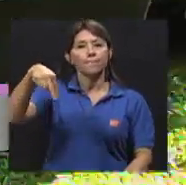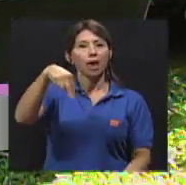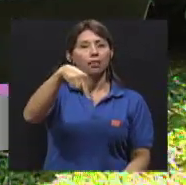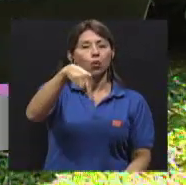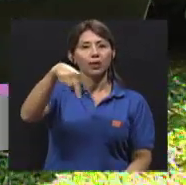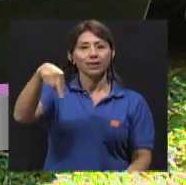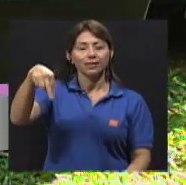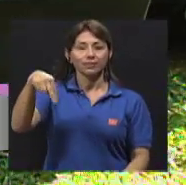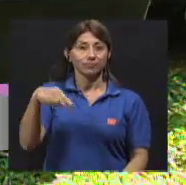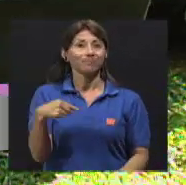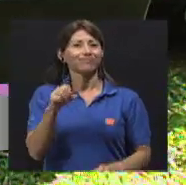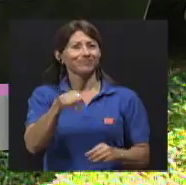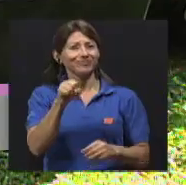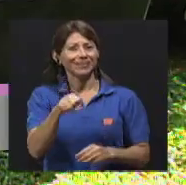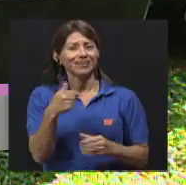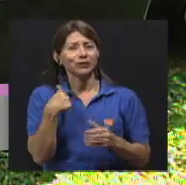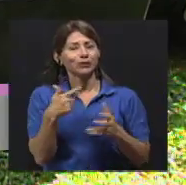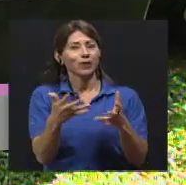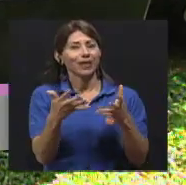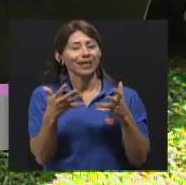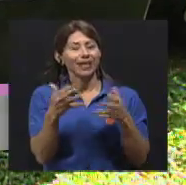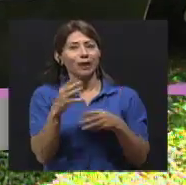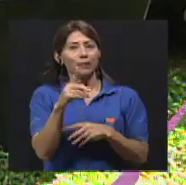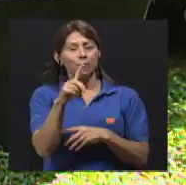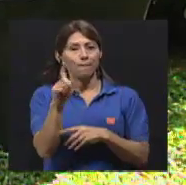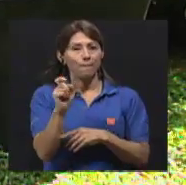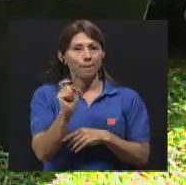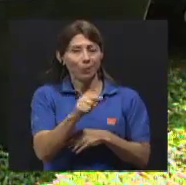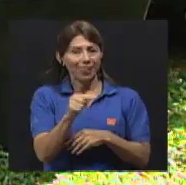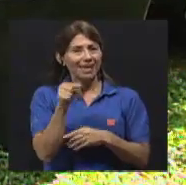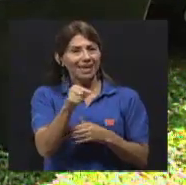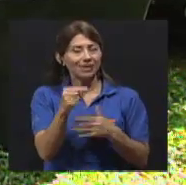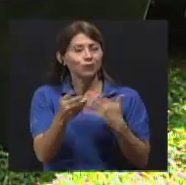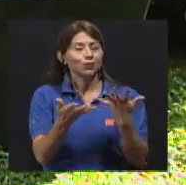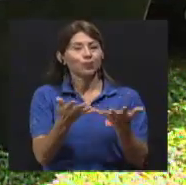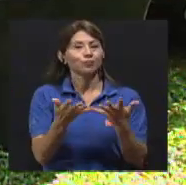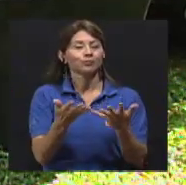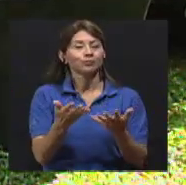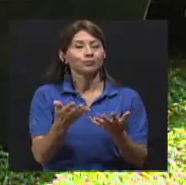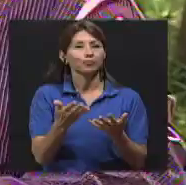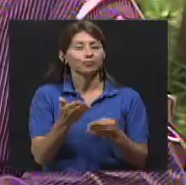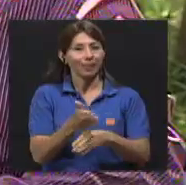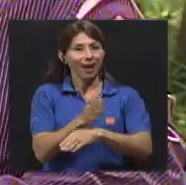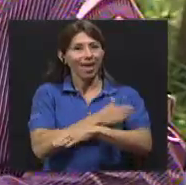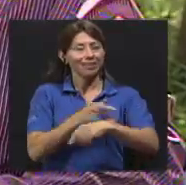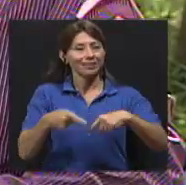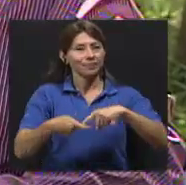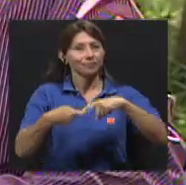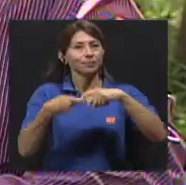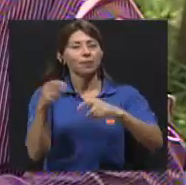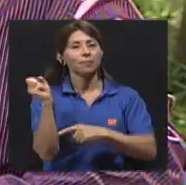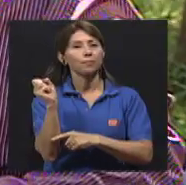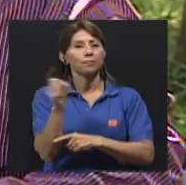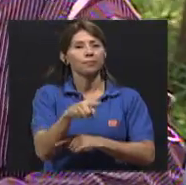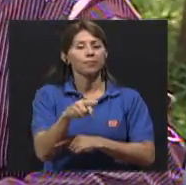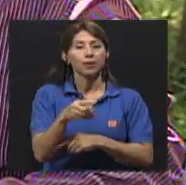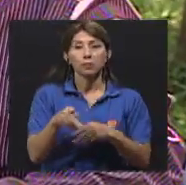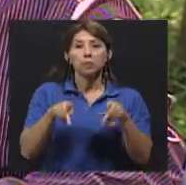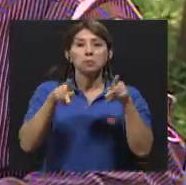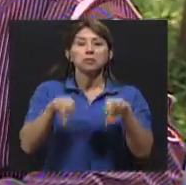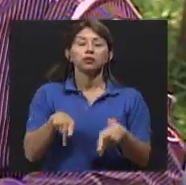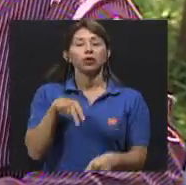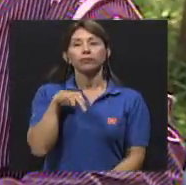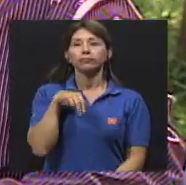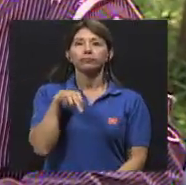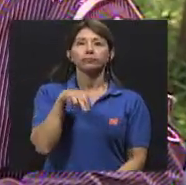tal vez una pregunta que no quería irme a la pausa sin consultarles. ¿Cuáles son los descuidos